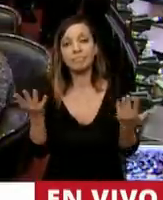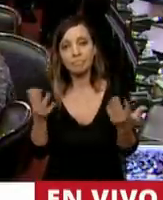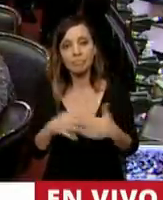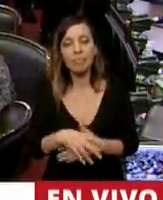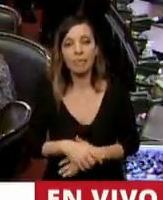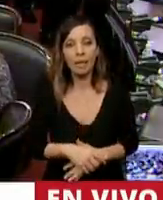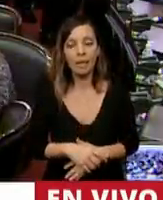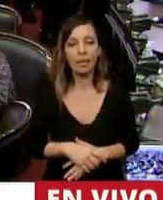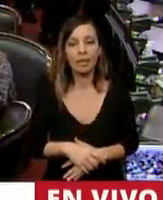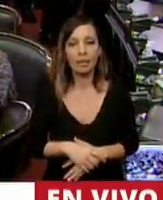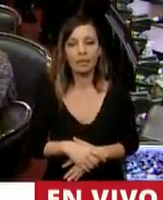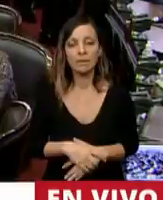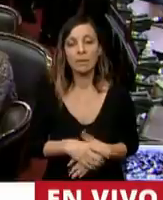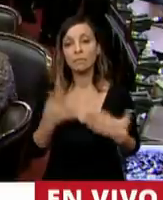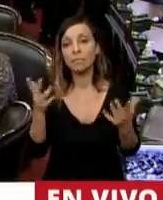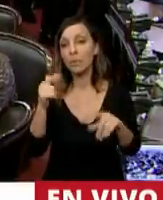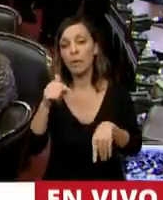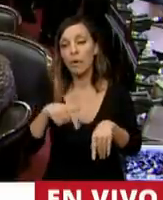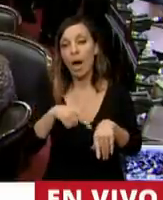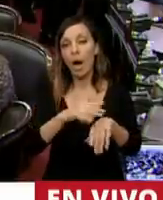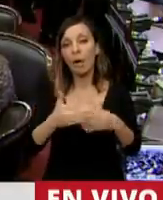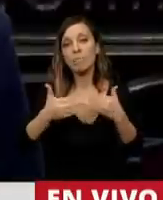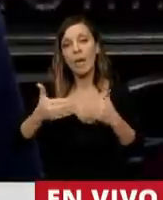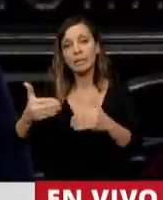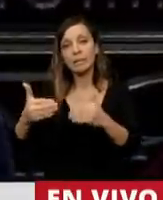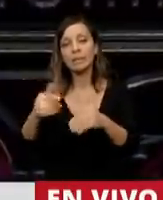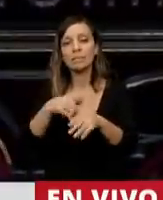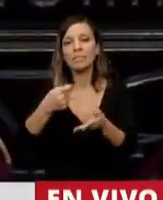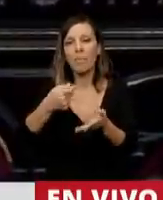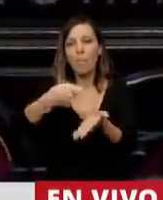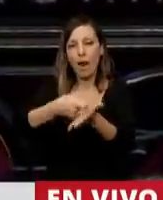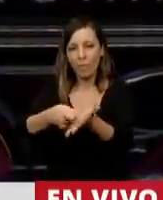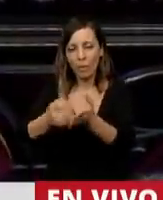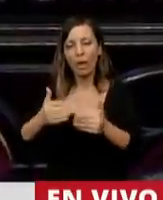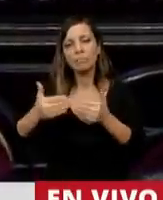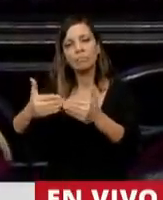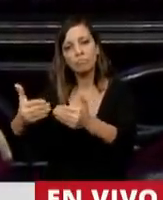esta ampliación de la moratoria que votó este Congreso